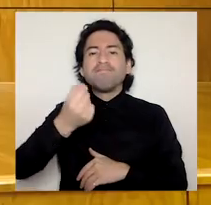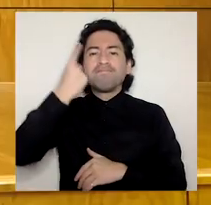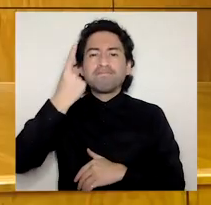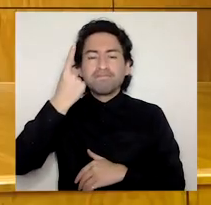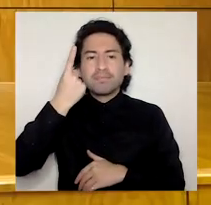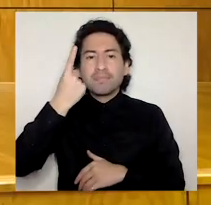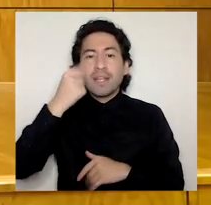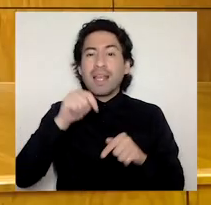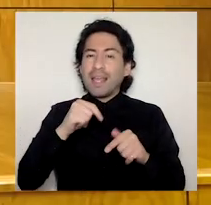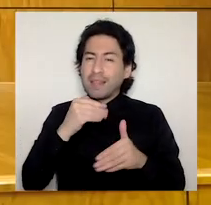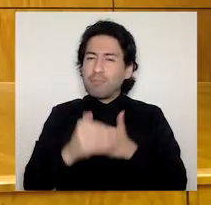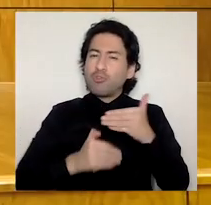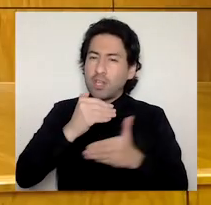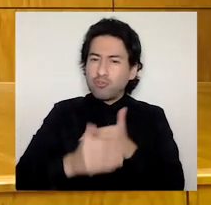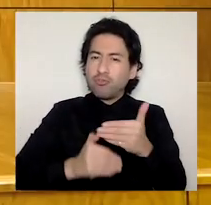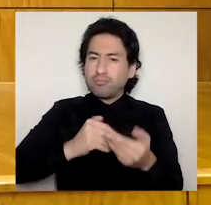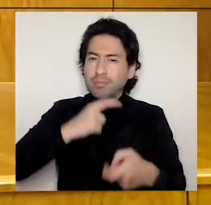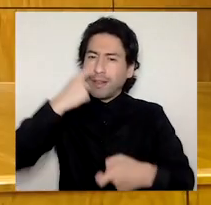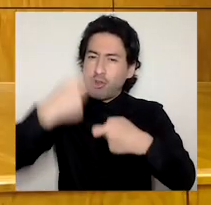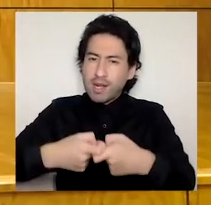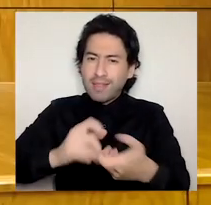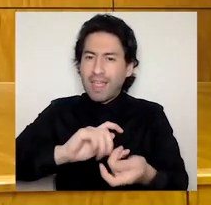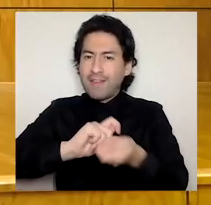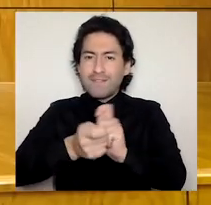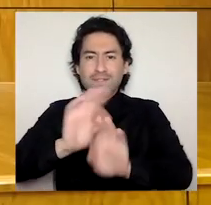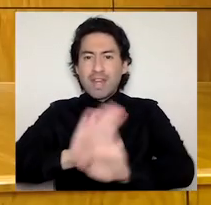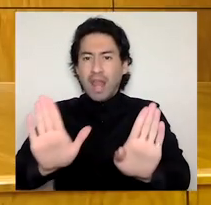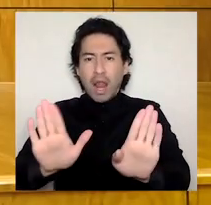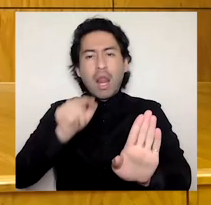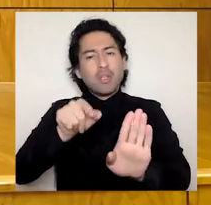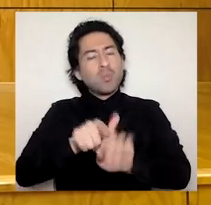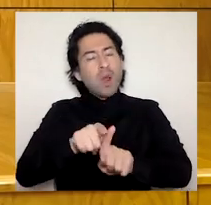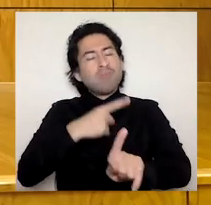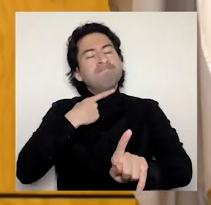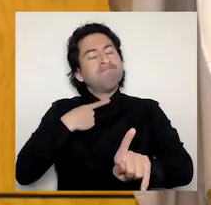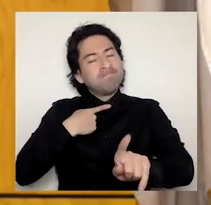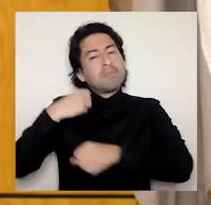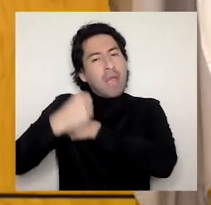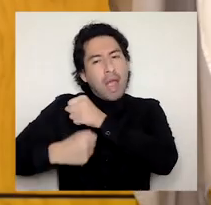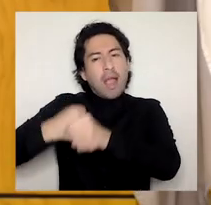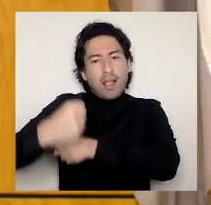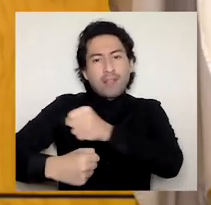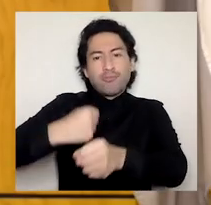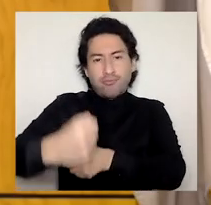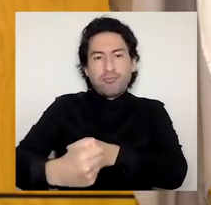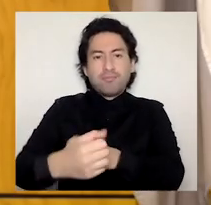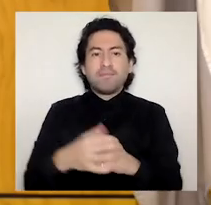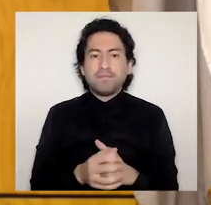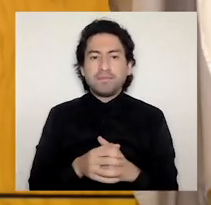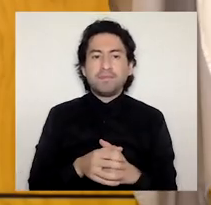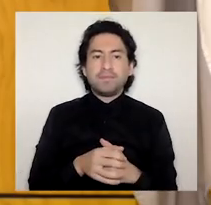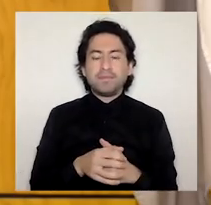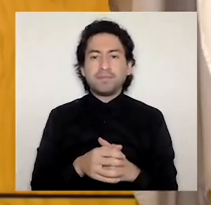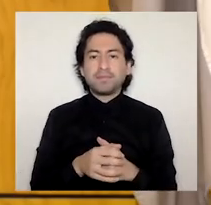comunidad. Es un desafío que hemos afrontado con responsabilidad pero sabemos que es